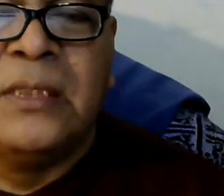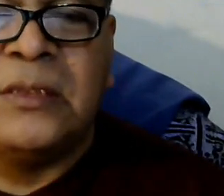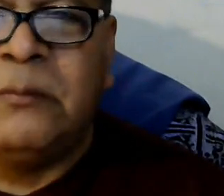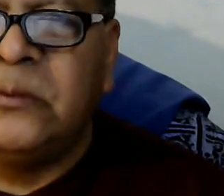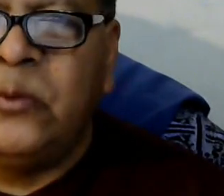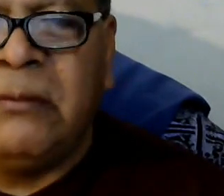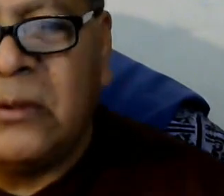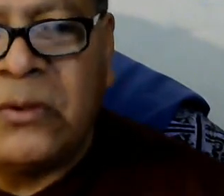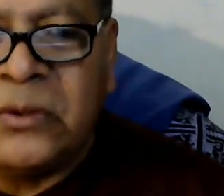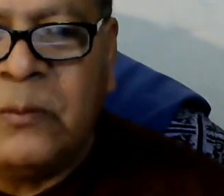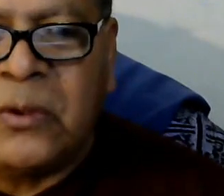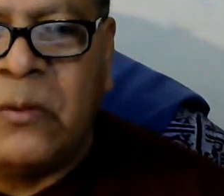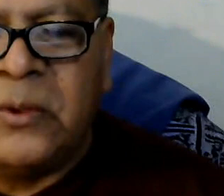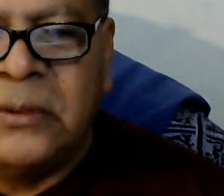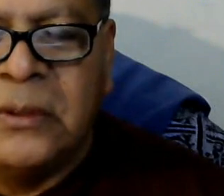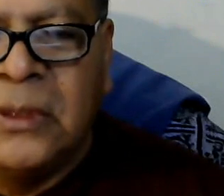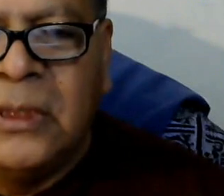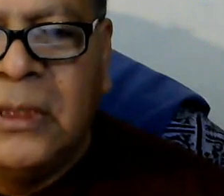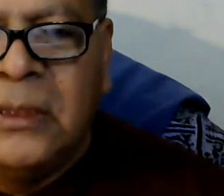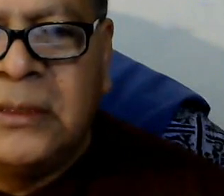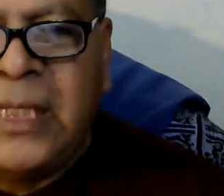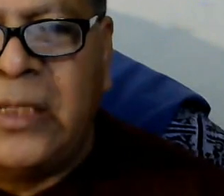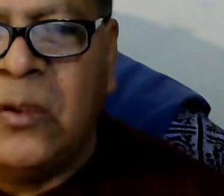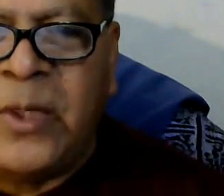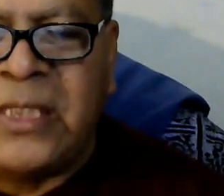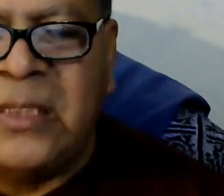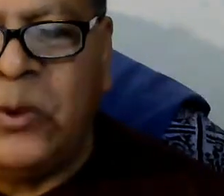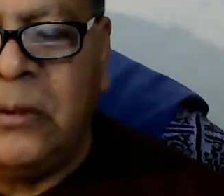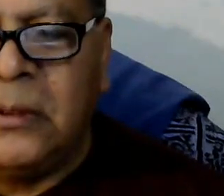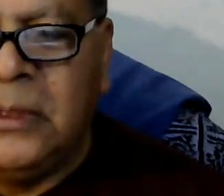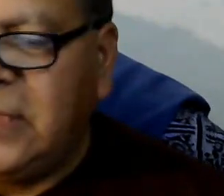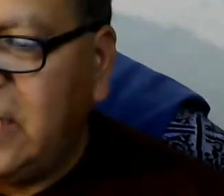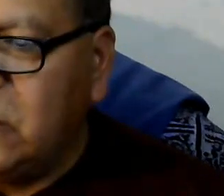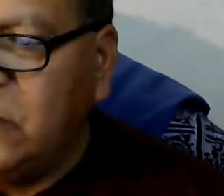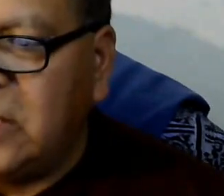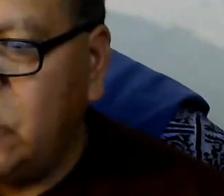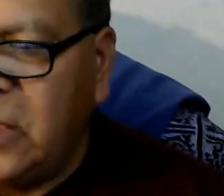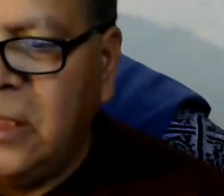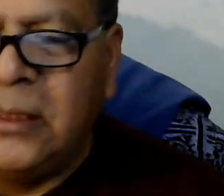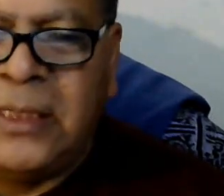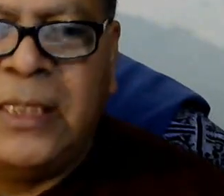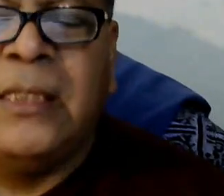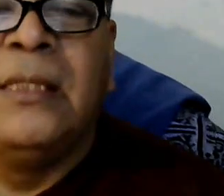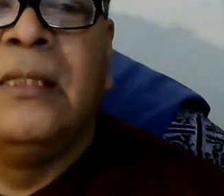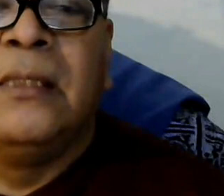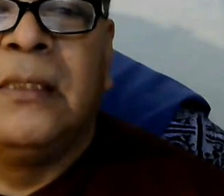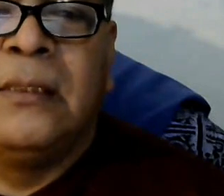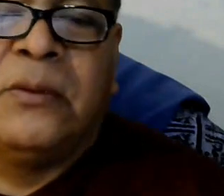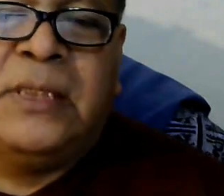porque si somos un pueblo entonces todos somos corruptos será que yo no participo y será que tú votas por el que